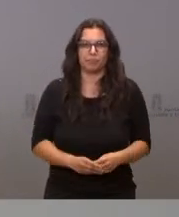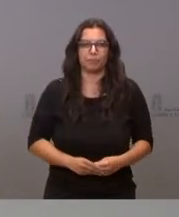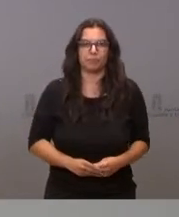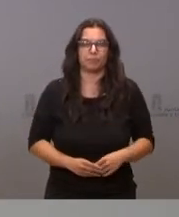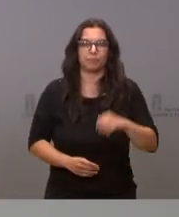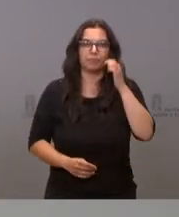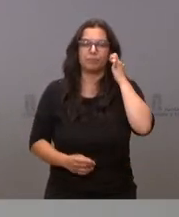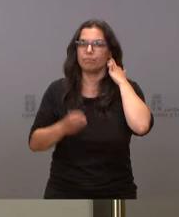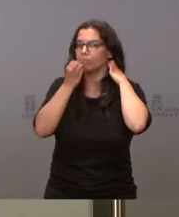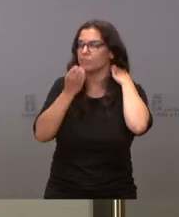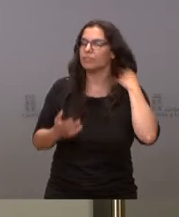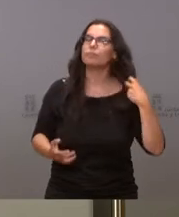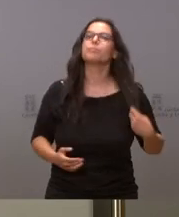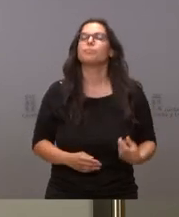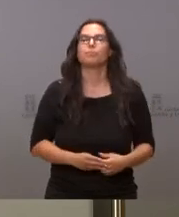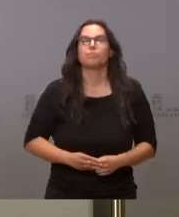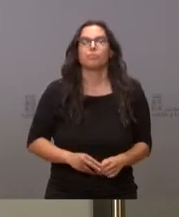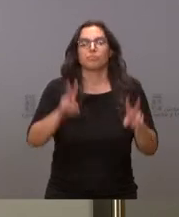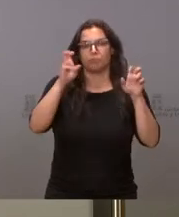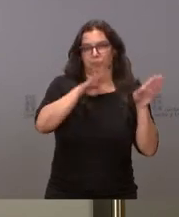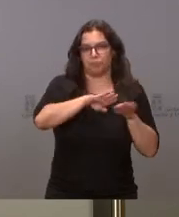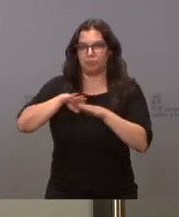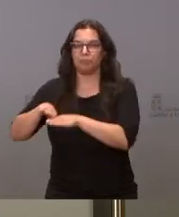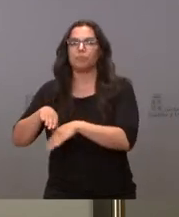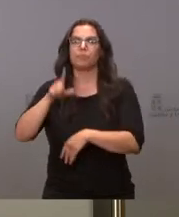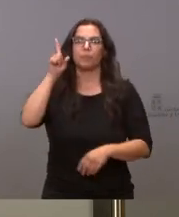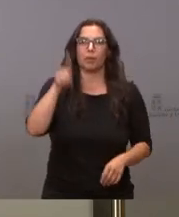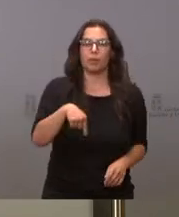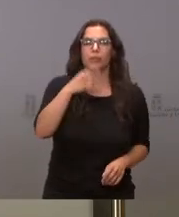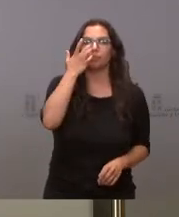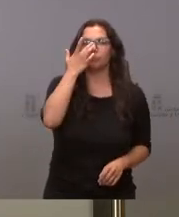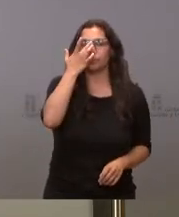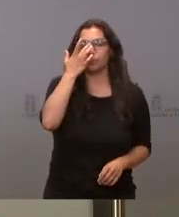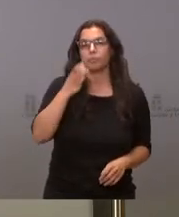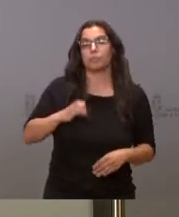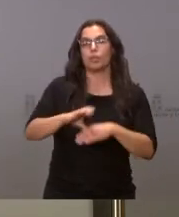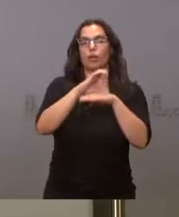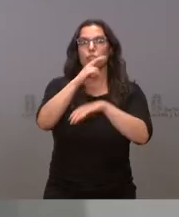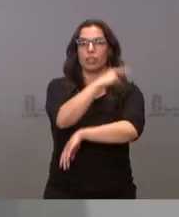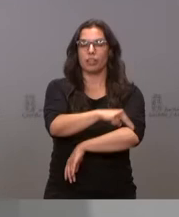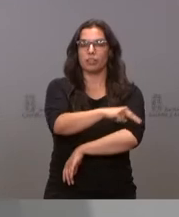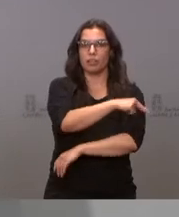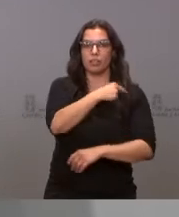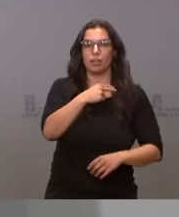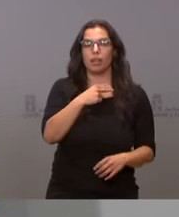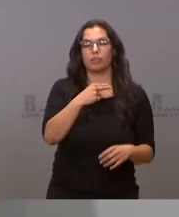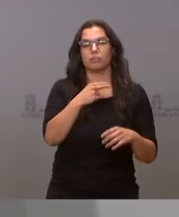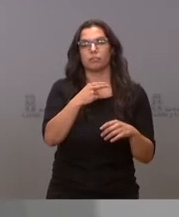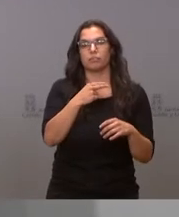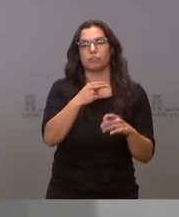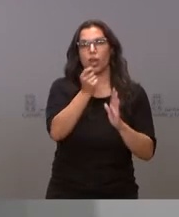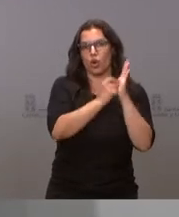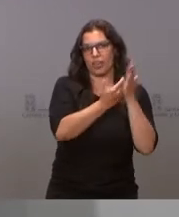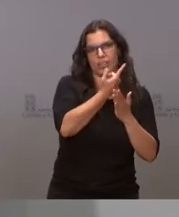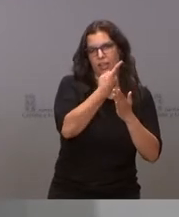Bien. En otro orden de cosas, también la Consejería de Sanidad y fuera del orden